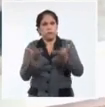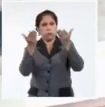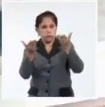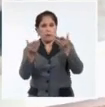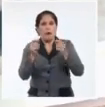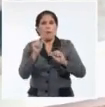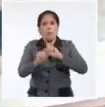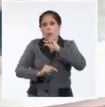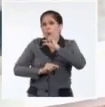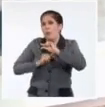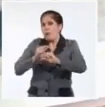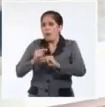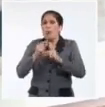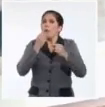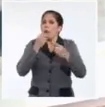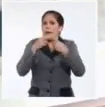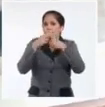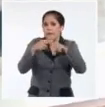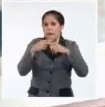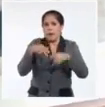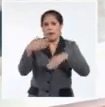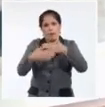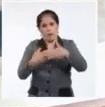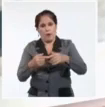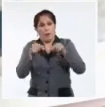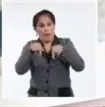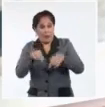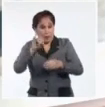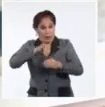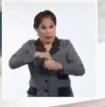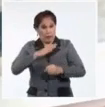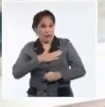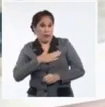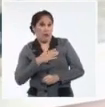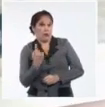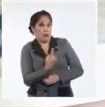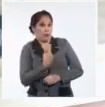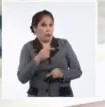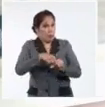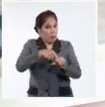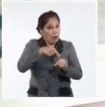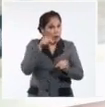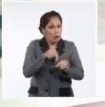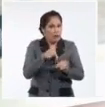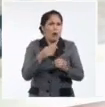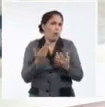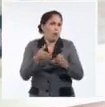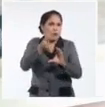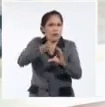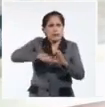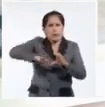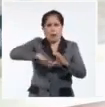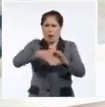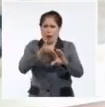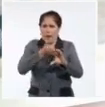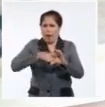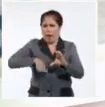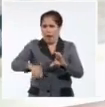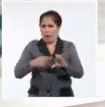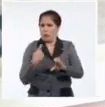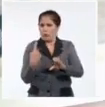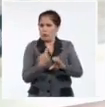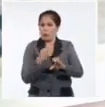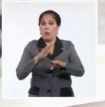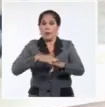rescatando un símbolo que es identitario del municipio especial como la cerámica. Con posterioridad,